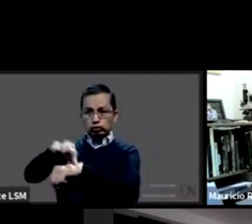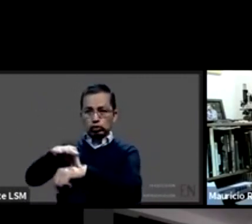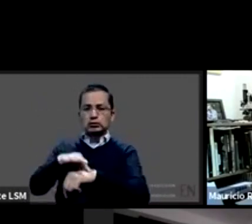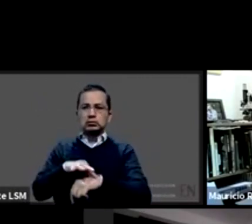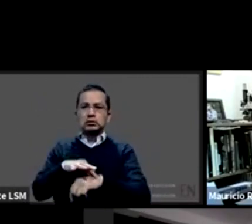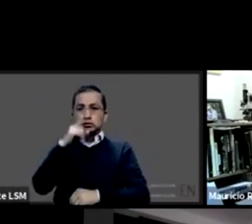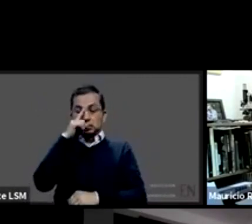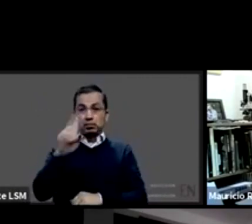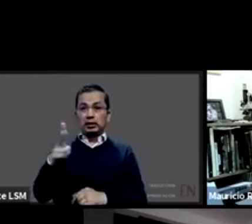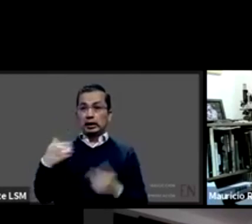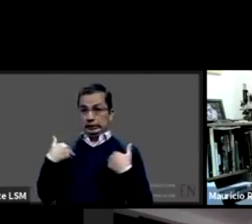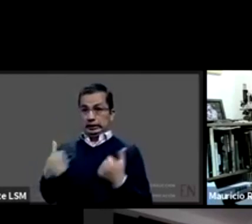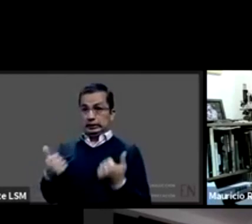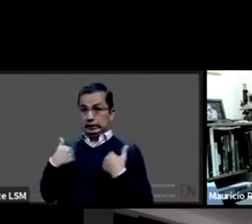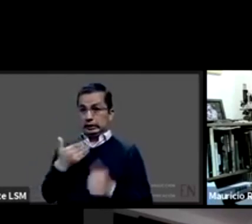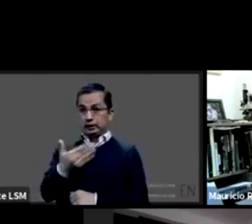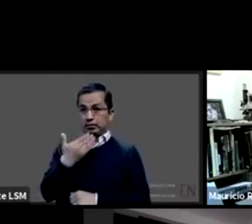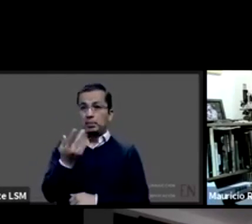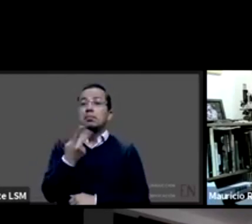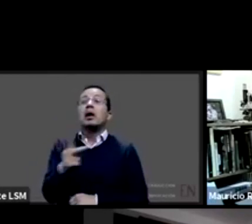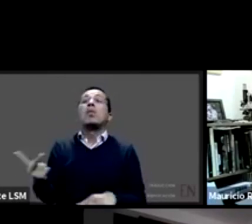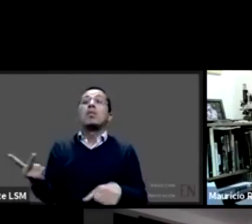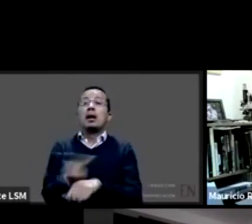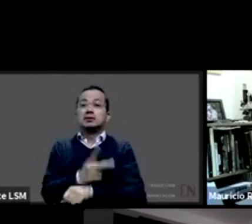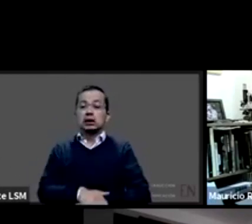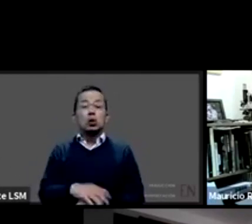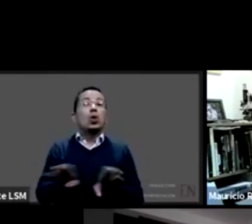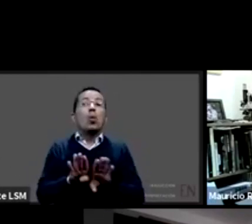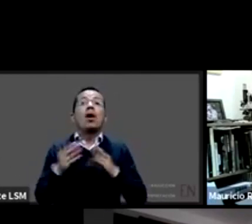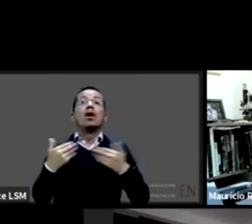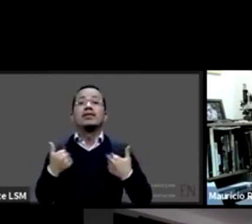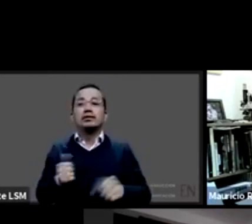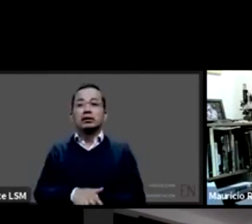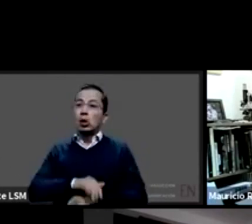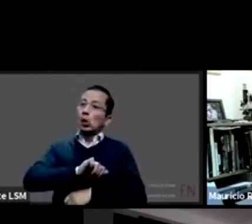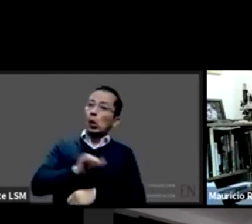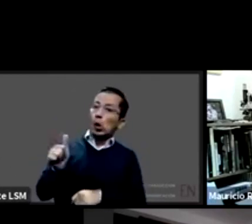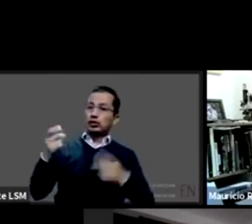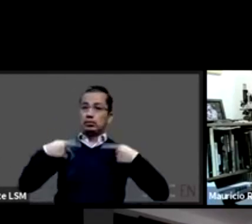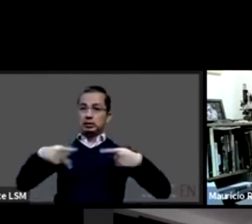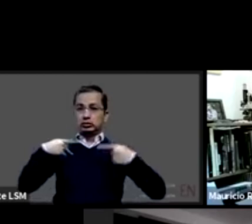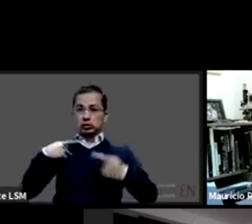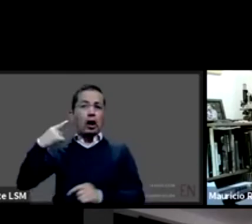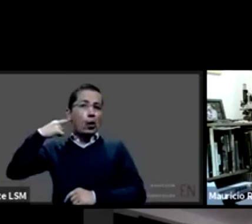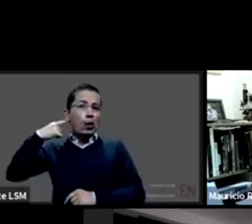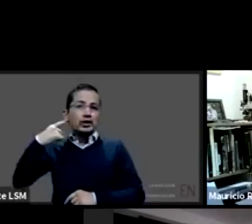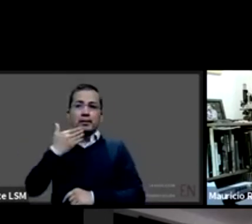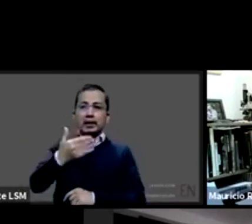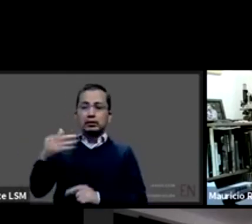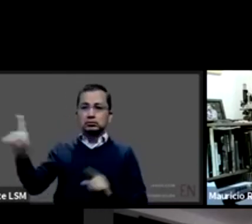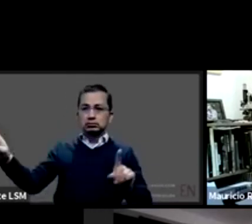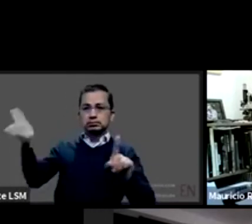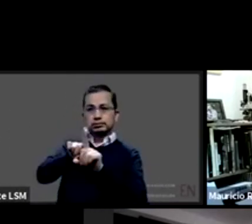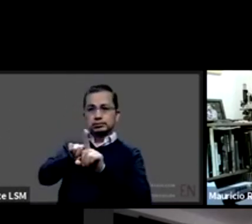y no es hasta que llega otra persona que si escuche y que si hable que le hacen la